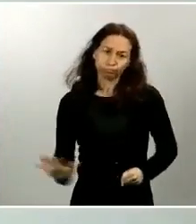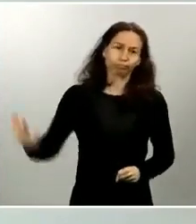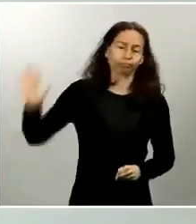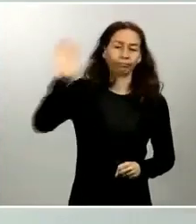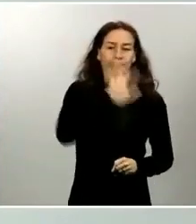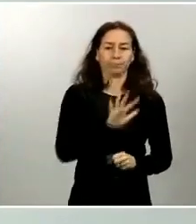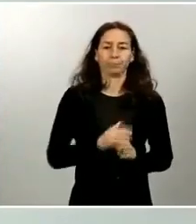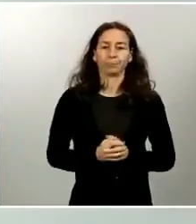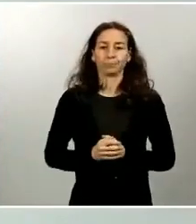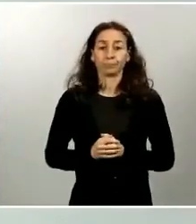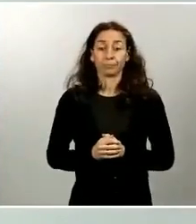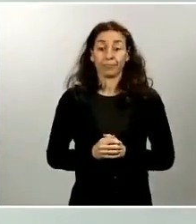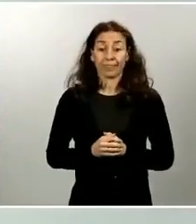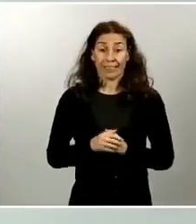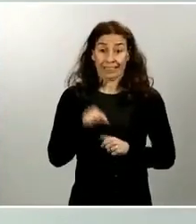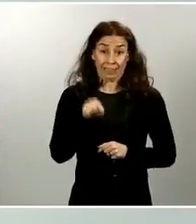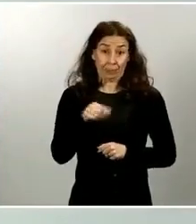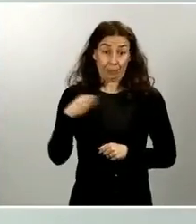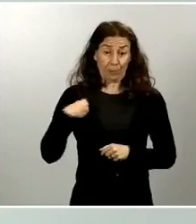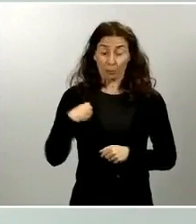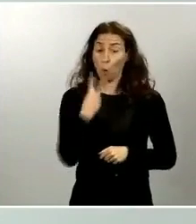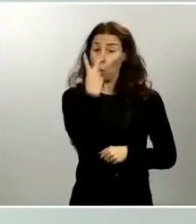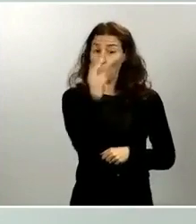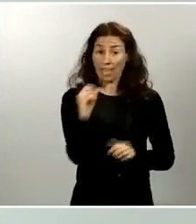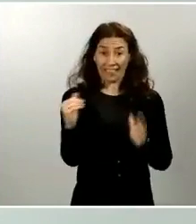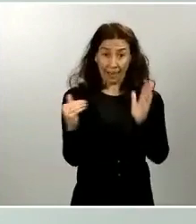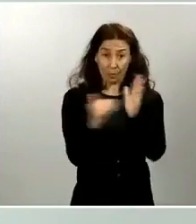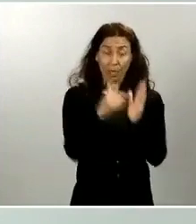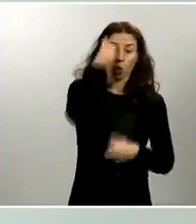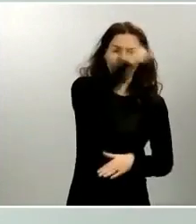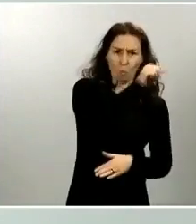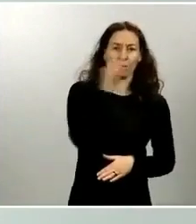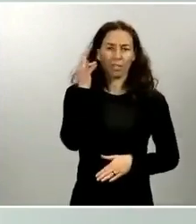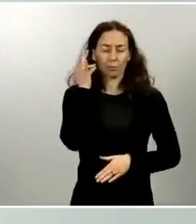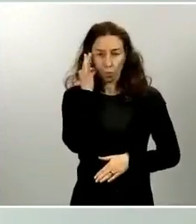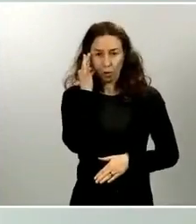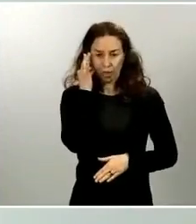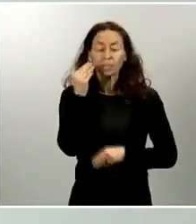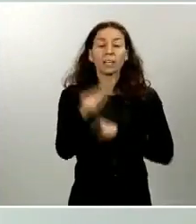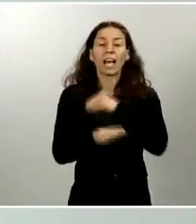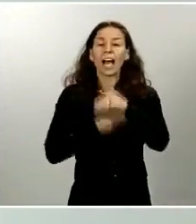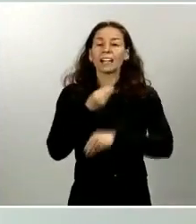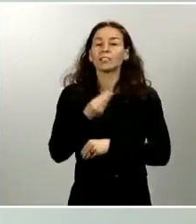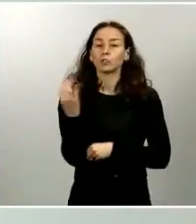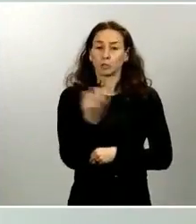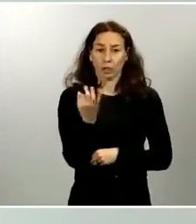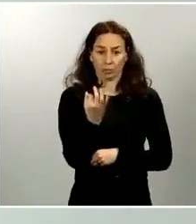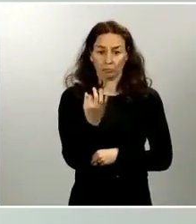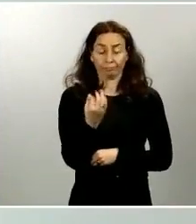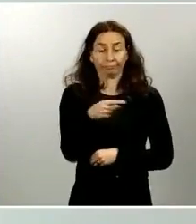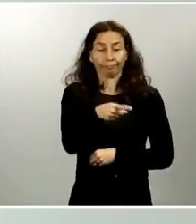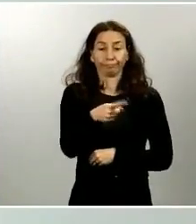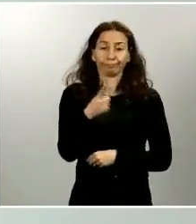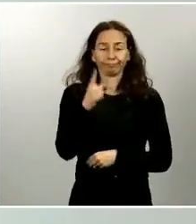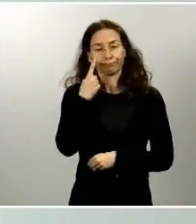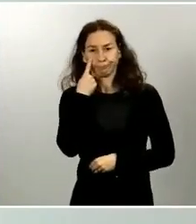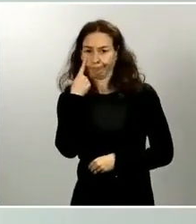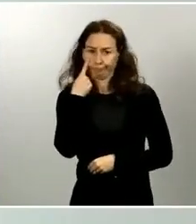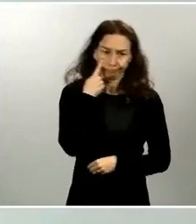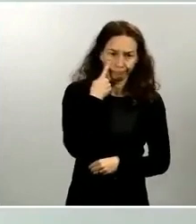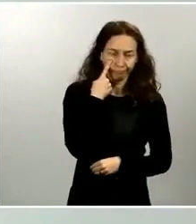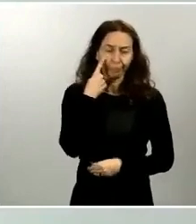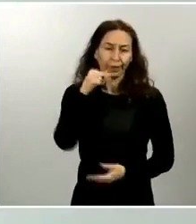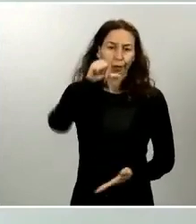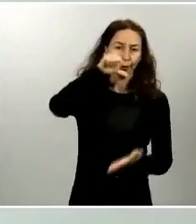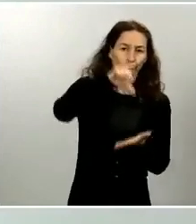De ellos, casi 20.000 hombres y mujeres lo han hecho patrullando nuestras ciudades, nuestros pueblos y nuestras